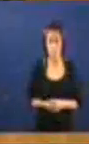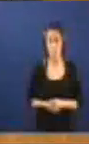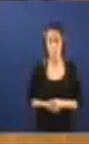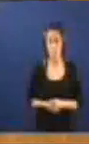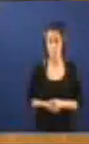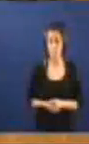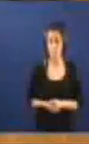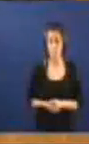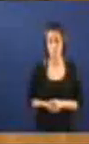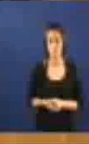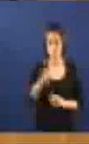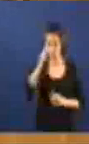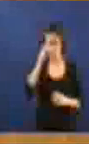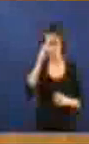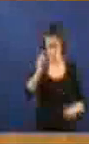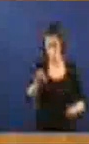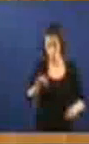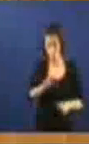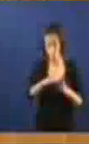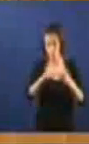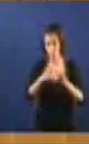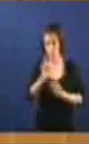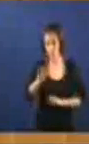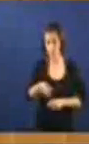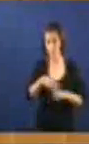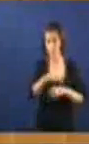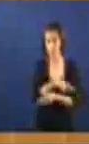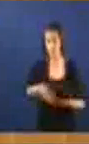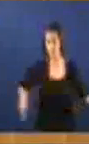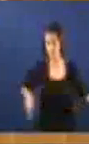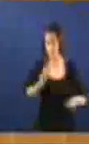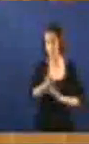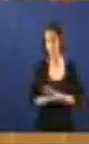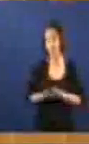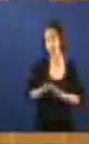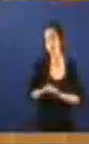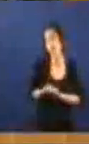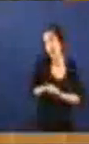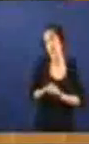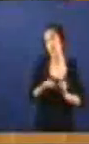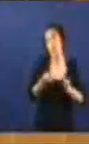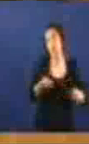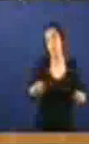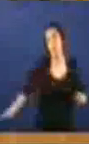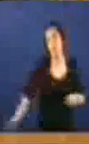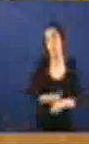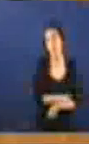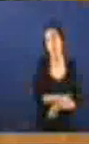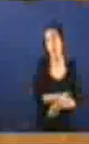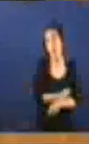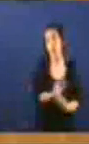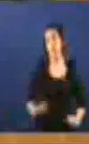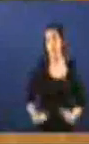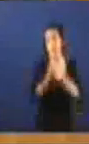E naturalmente Cómplice Unha xunta De Galicia Que fala Do saneamento Financieiro Resulta Que está